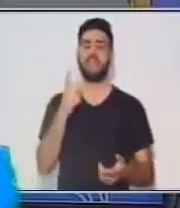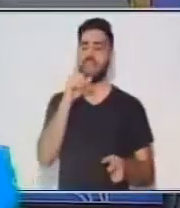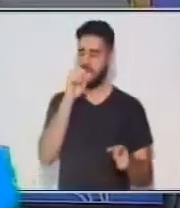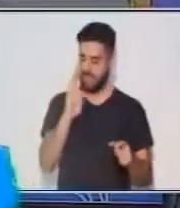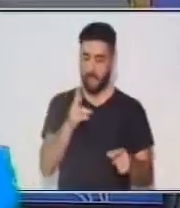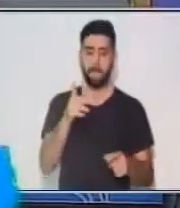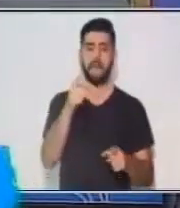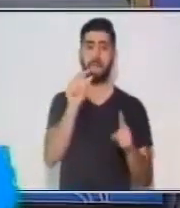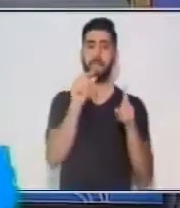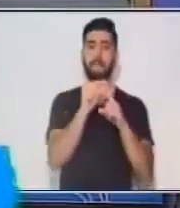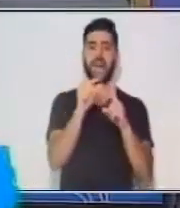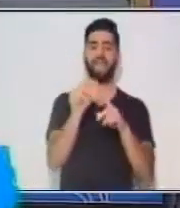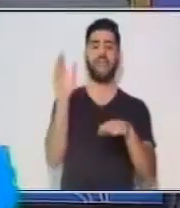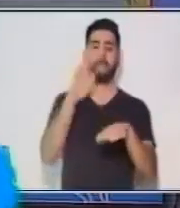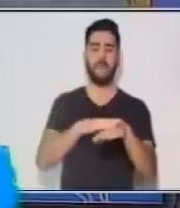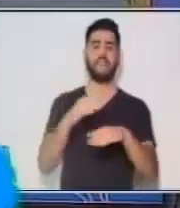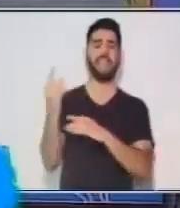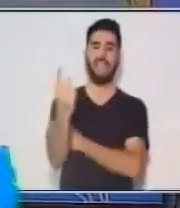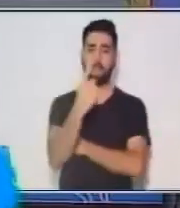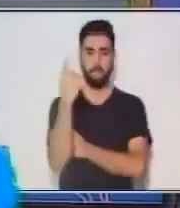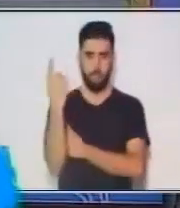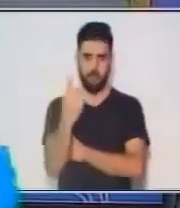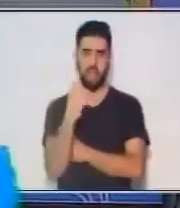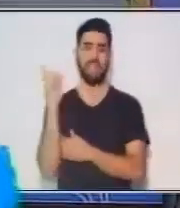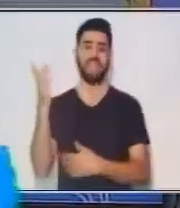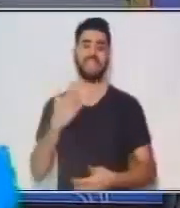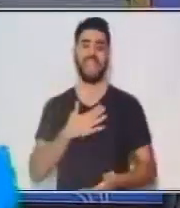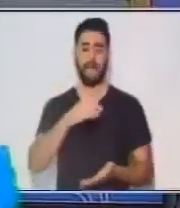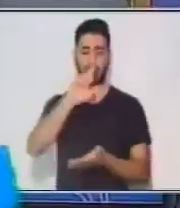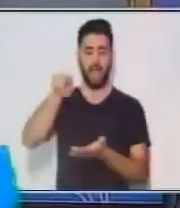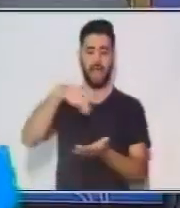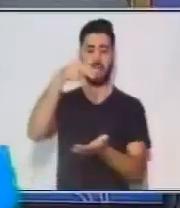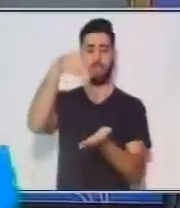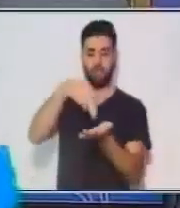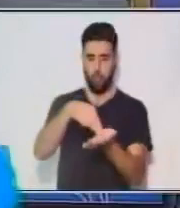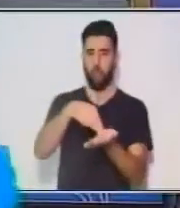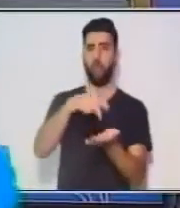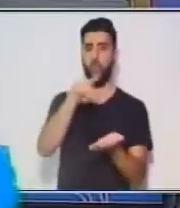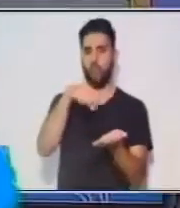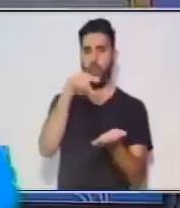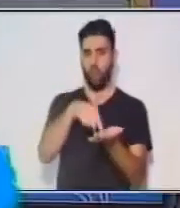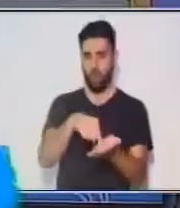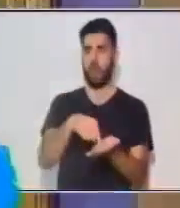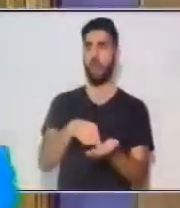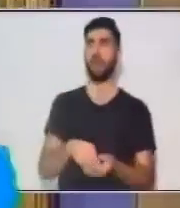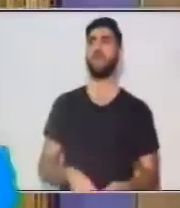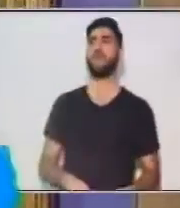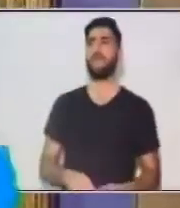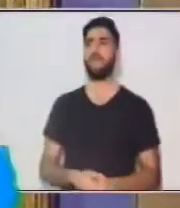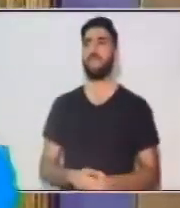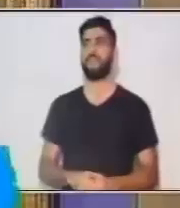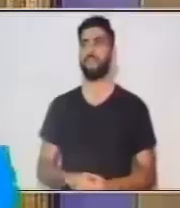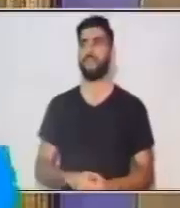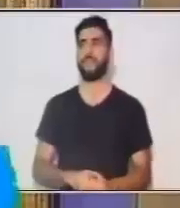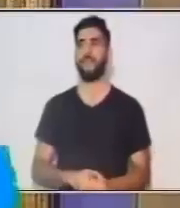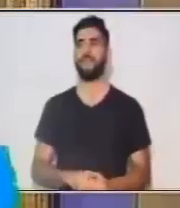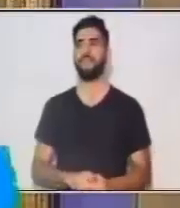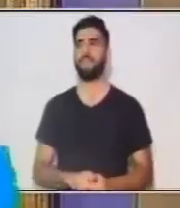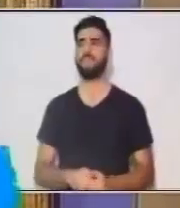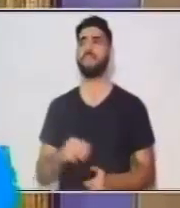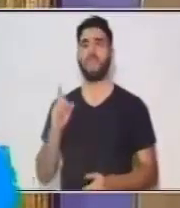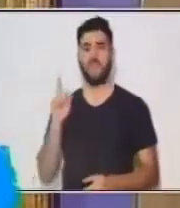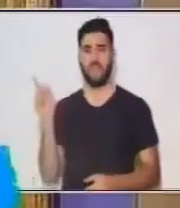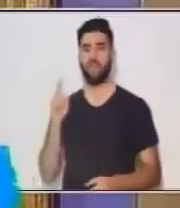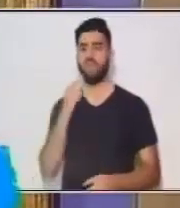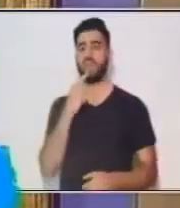núcleo. Siempre es un nombre o cualquier otra palabra, como si lo fuera. ¿Qué quiere decir? Esto es de